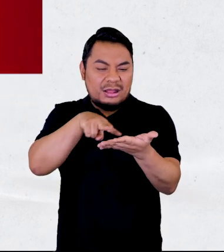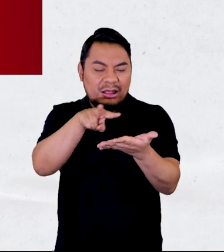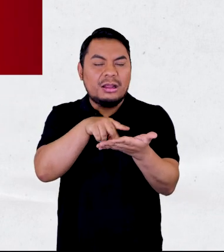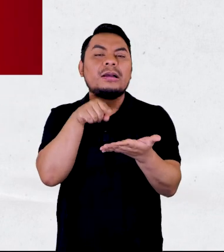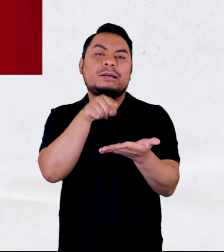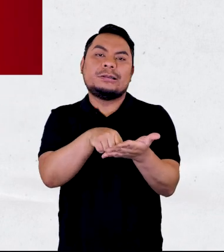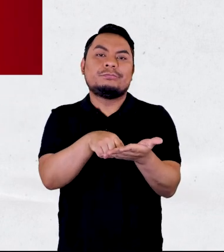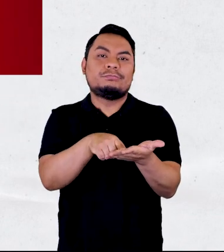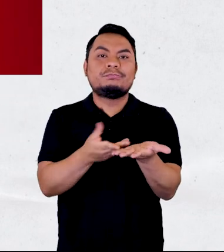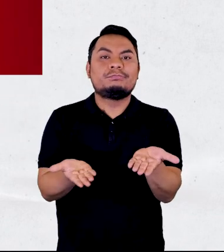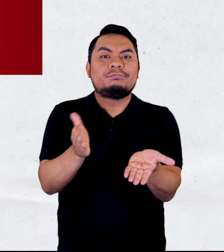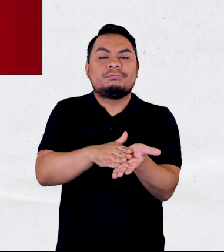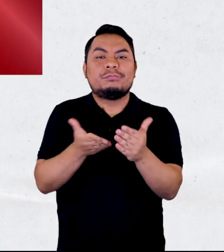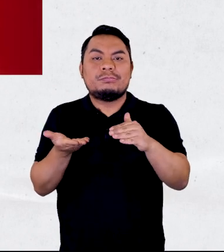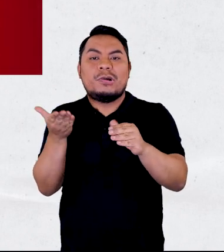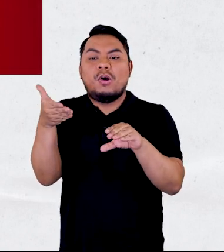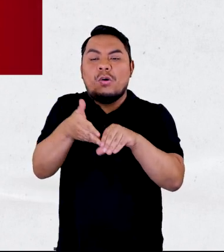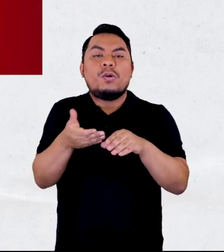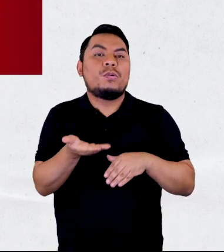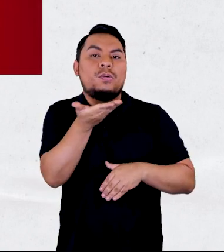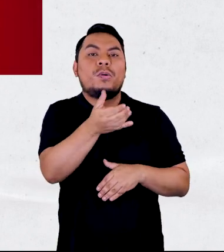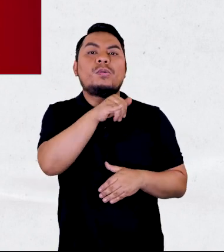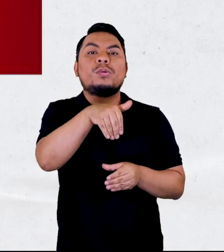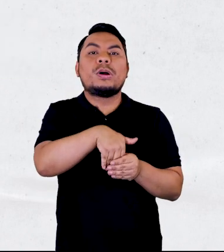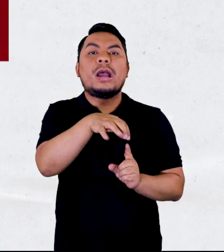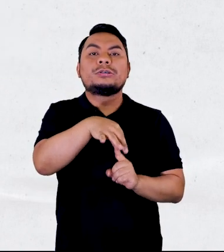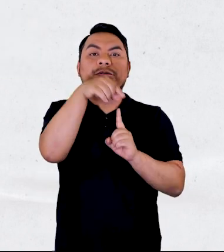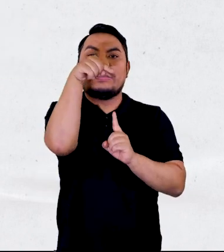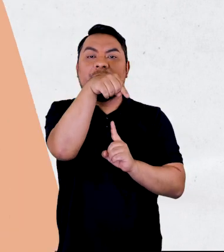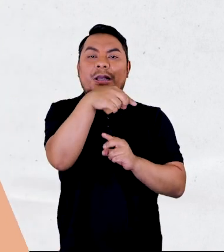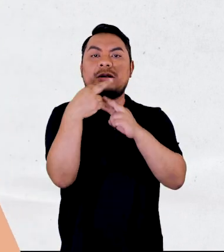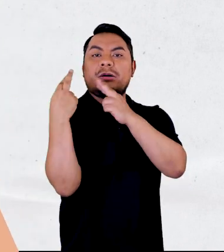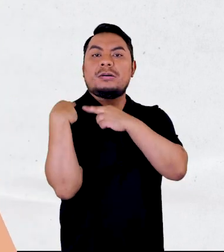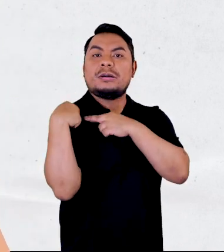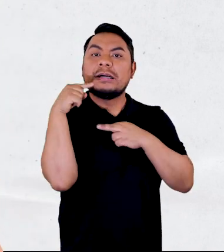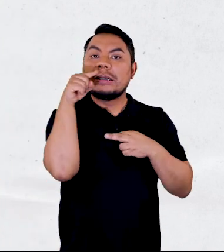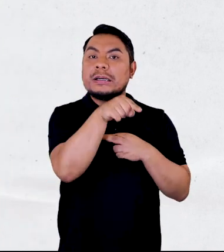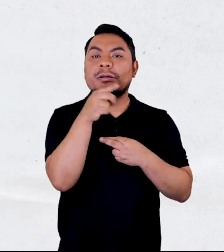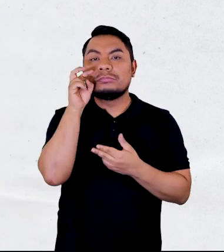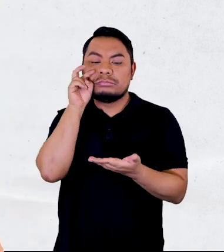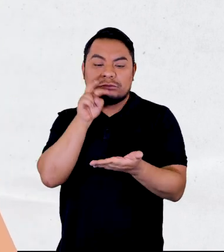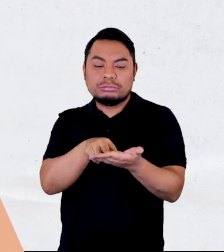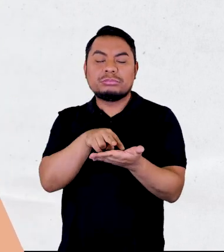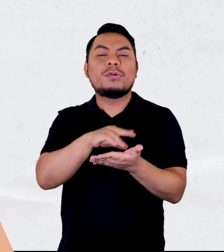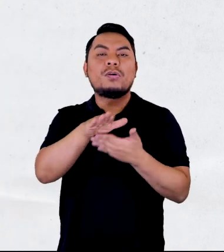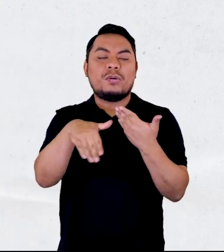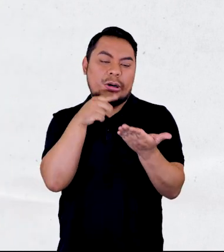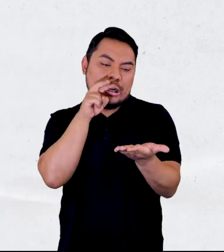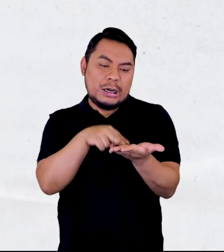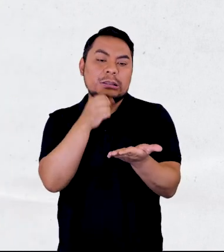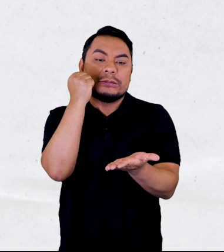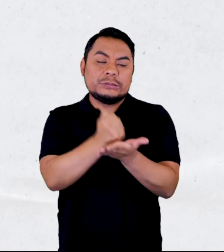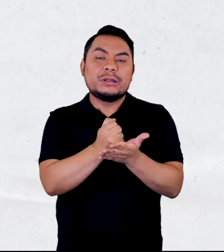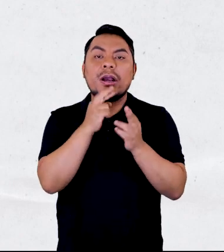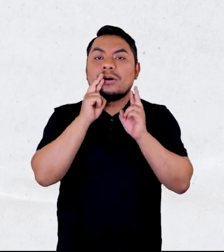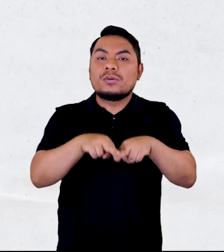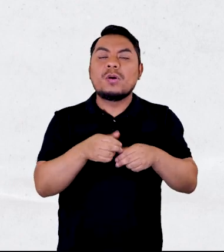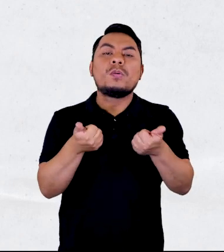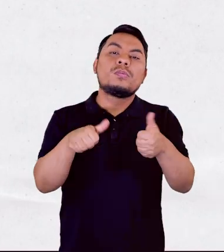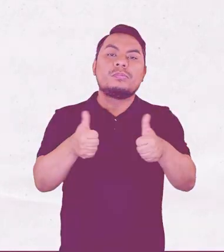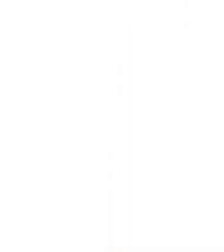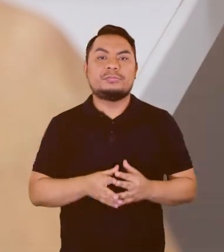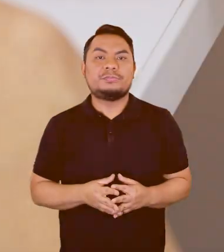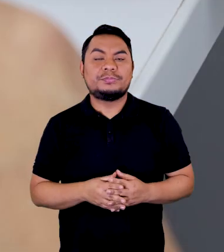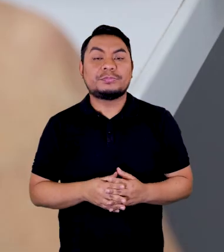actas son observadas y enviadas al jurado electoral especial de la jurisdicción para que a través de una resolución resuelva lo